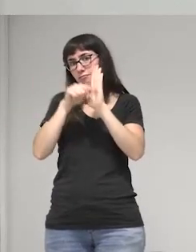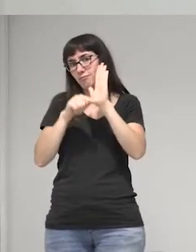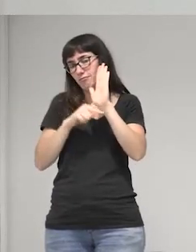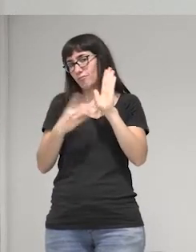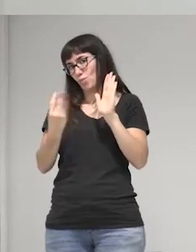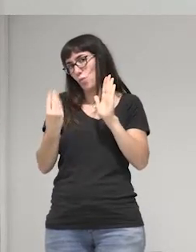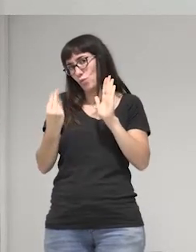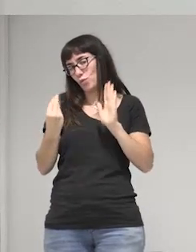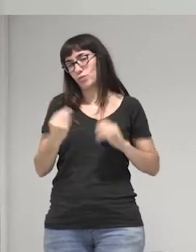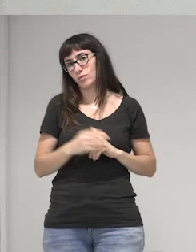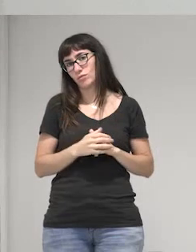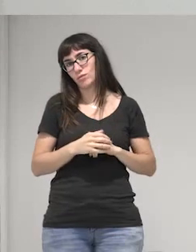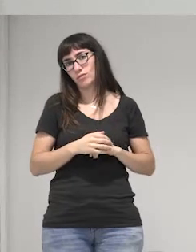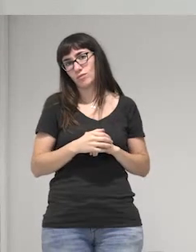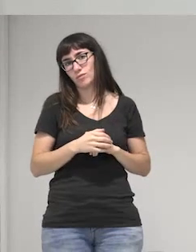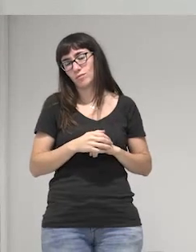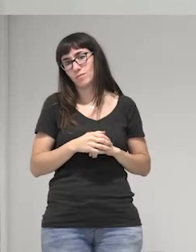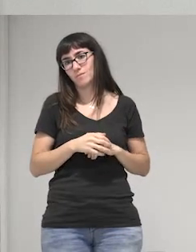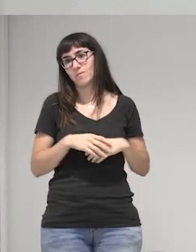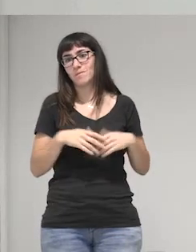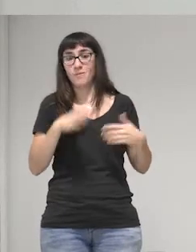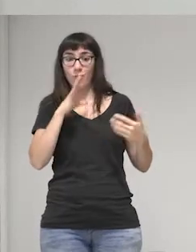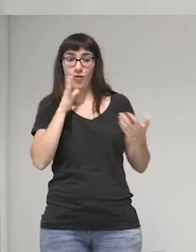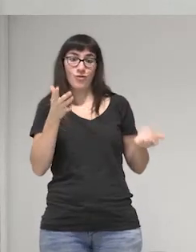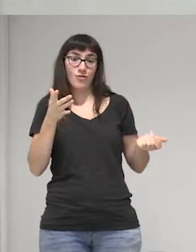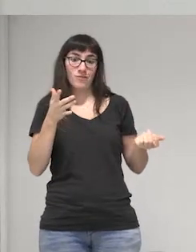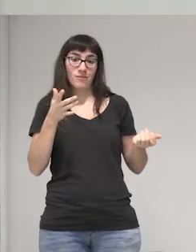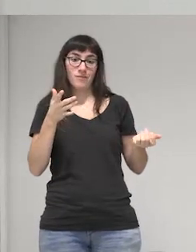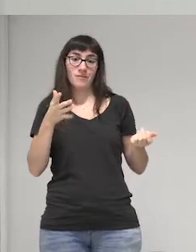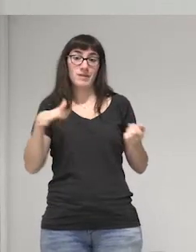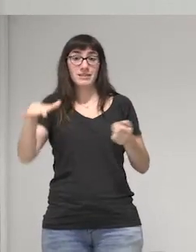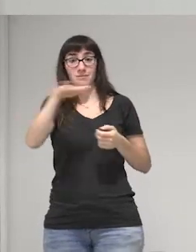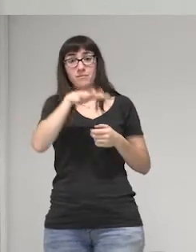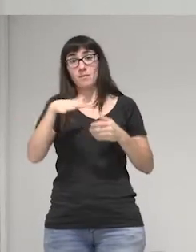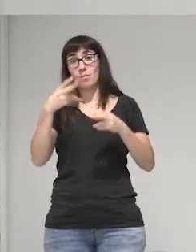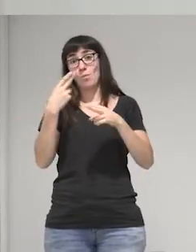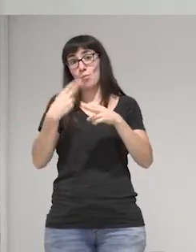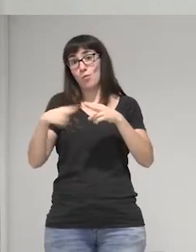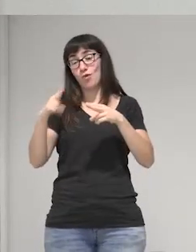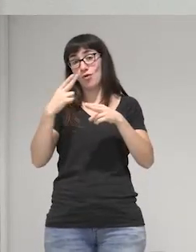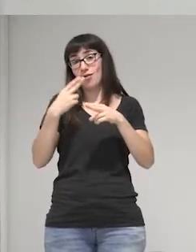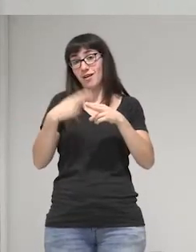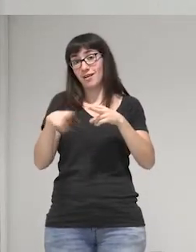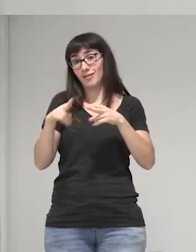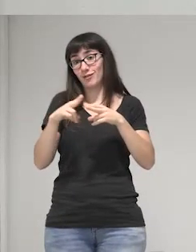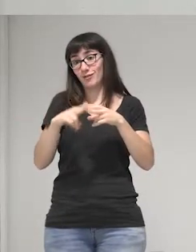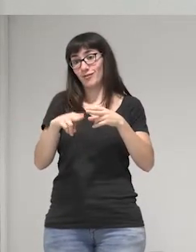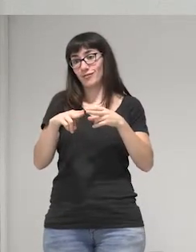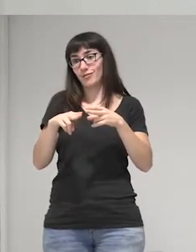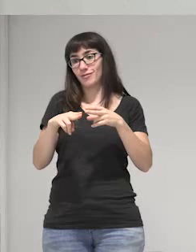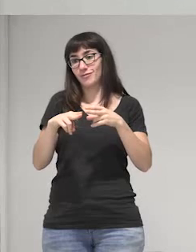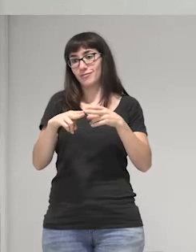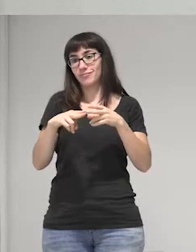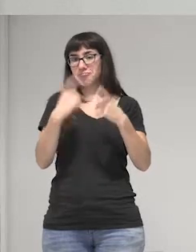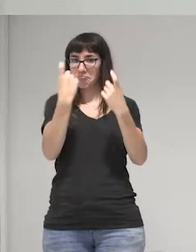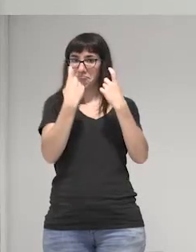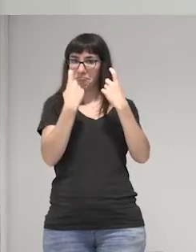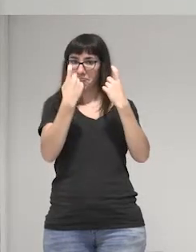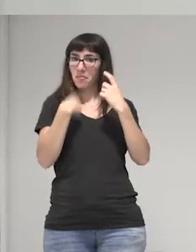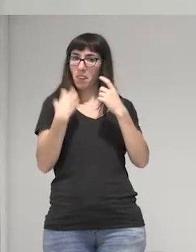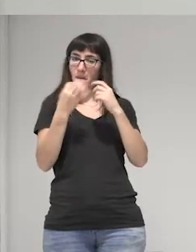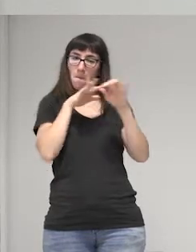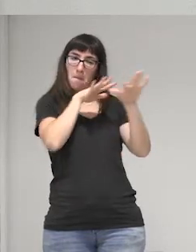cuando cuando cuando en los espacios políticos te enseñan a persuadir las cuestiones